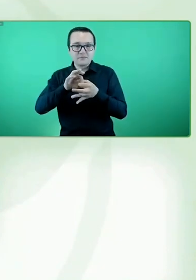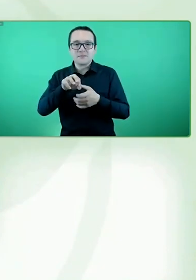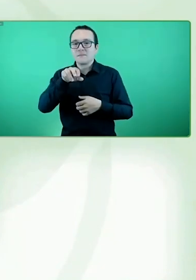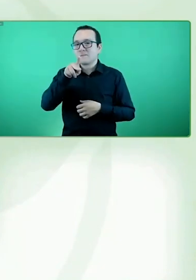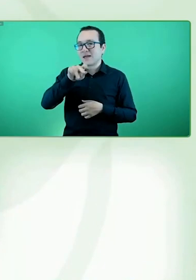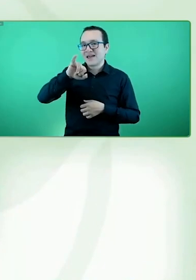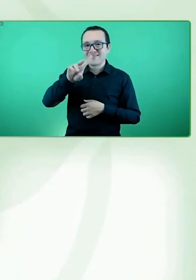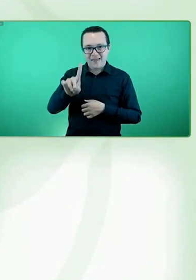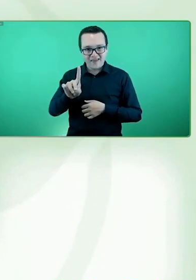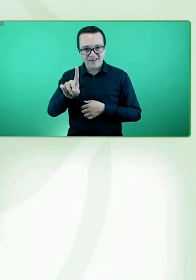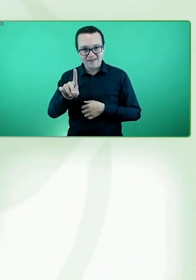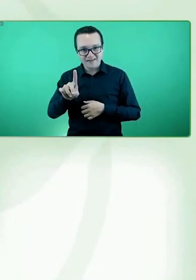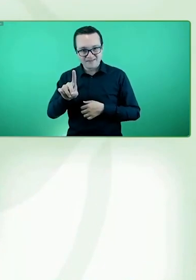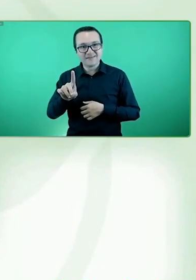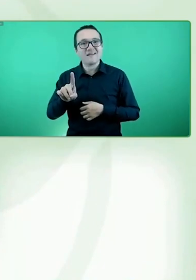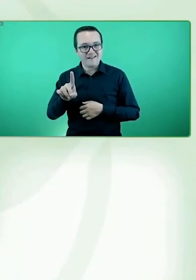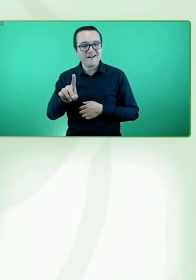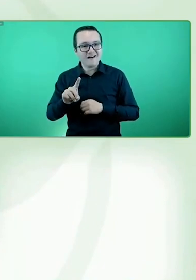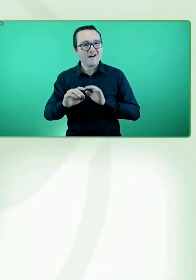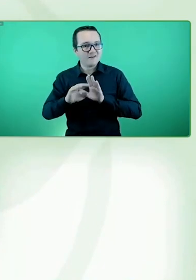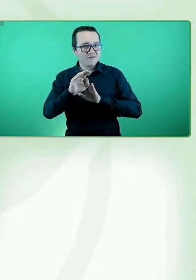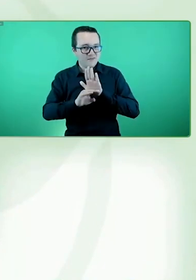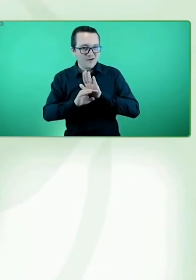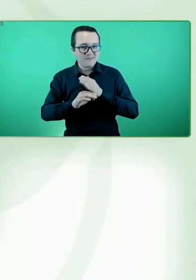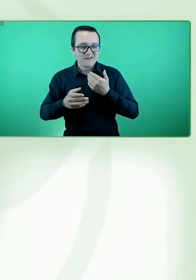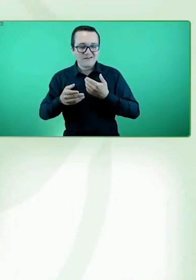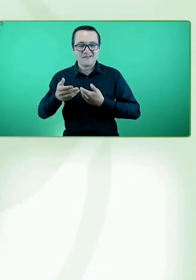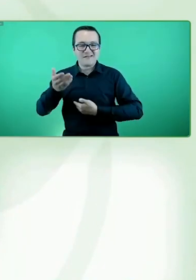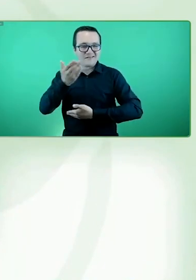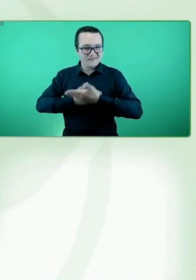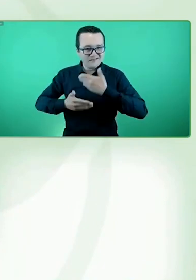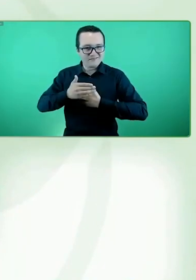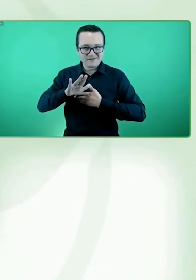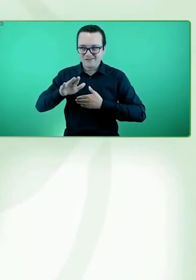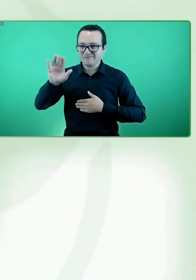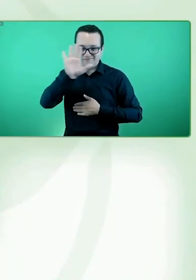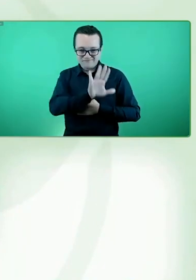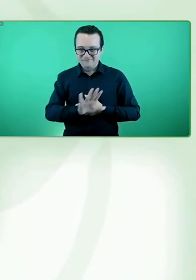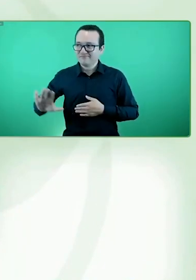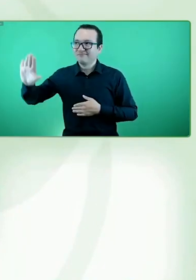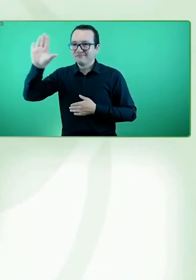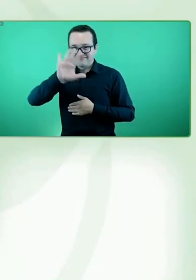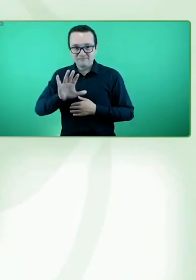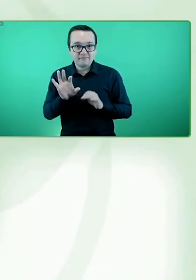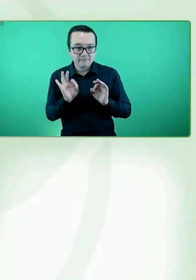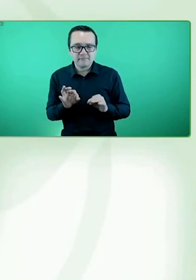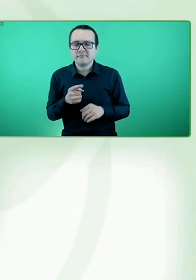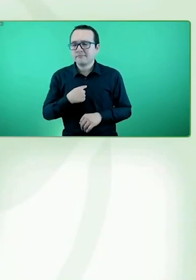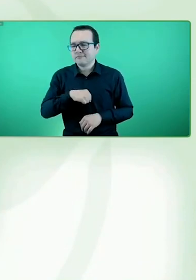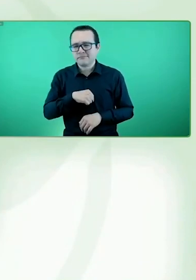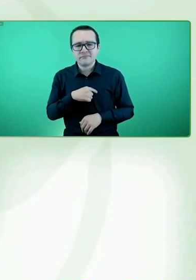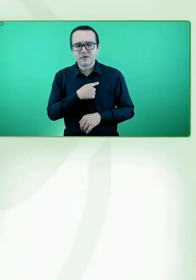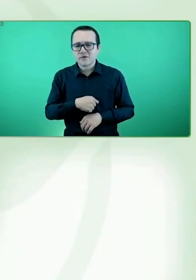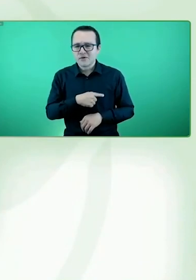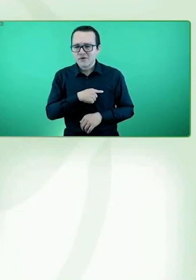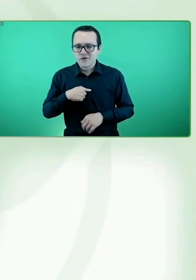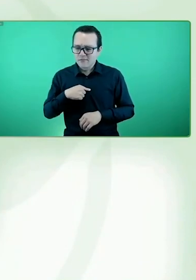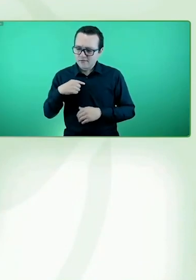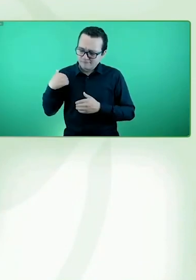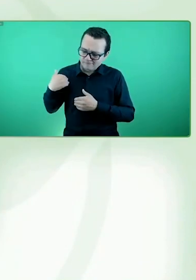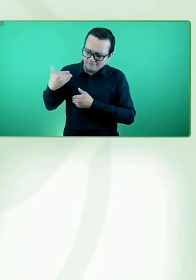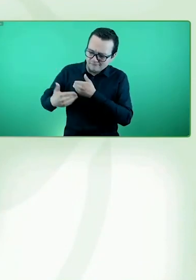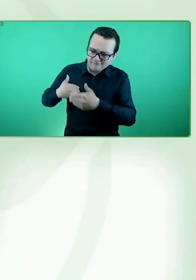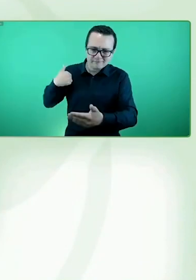tanto, nuestro compromiso es de largo tiempo y, como digo, bueno, estaremos cerca siempre